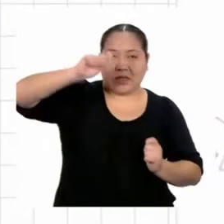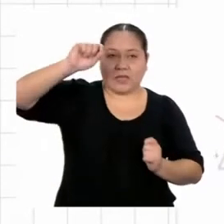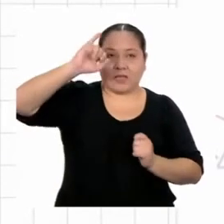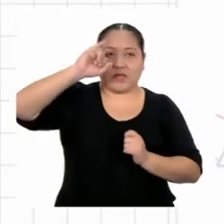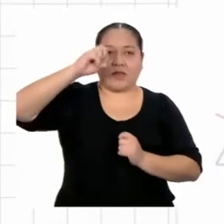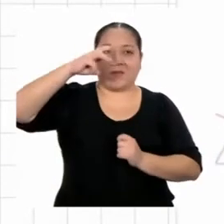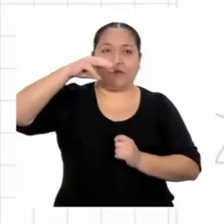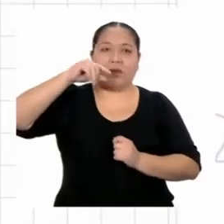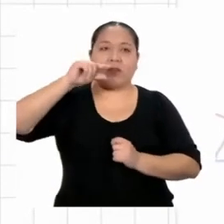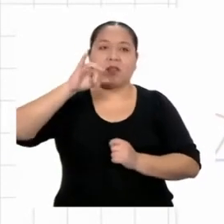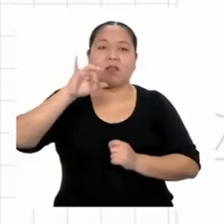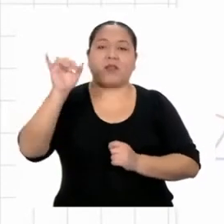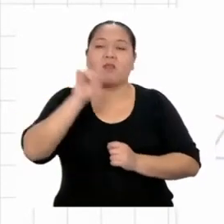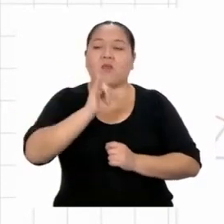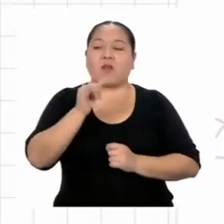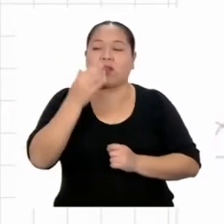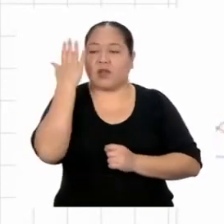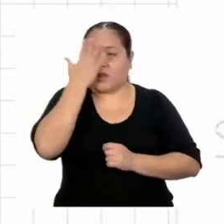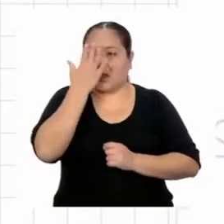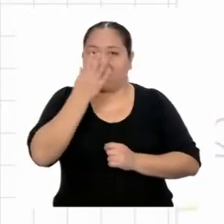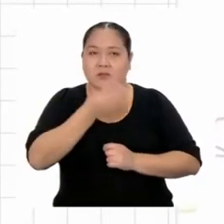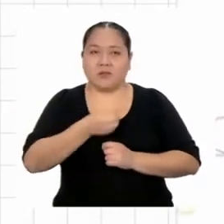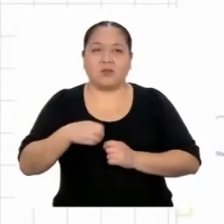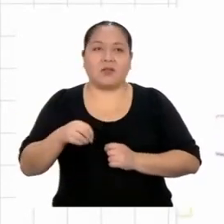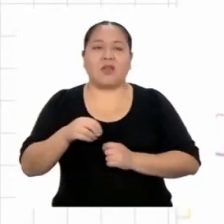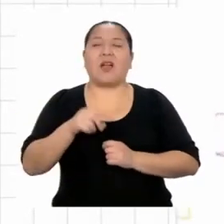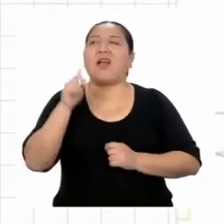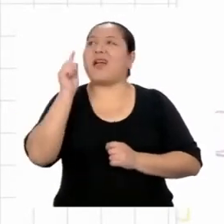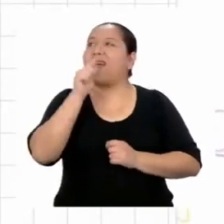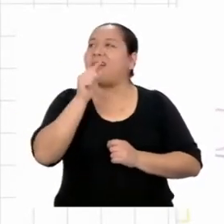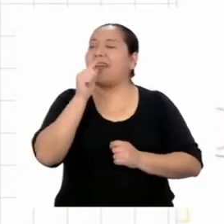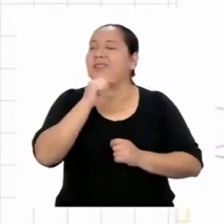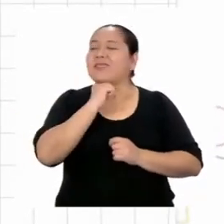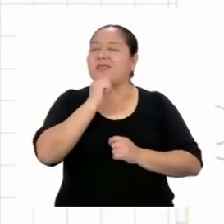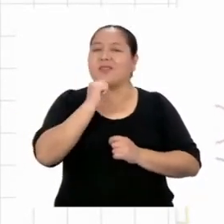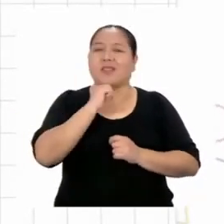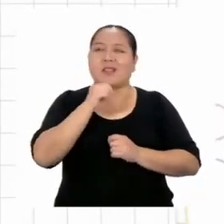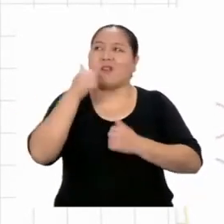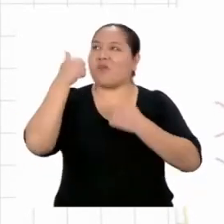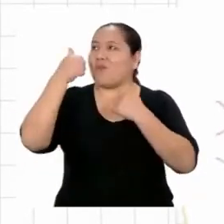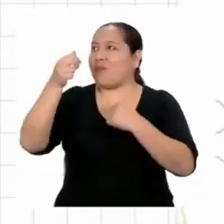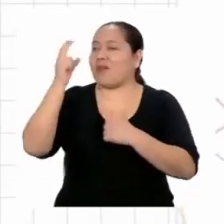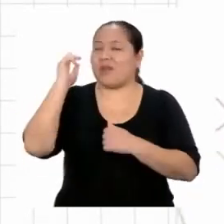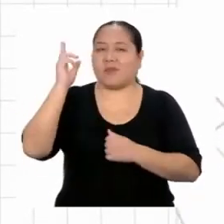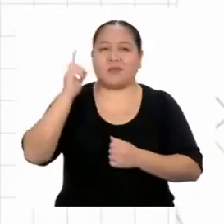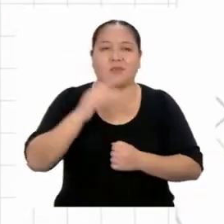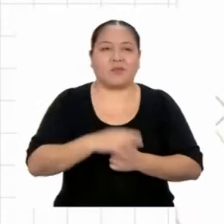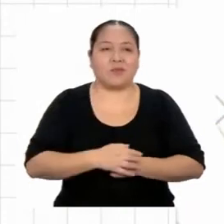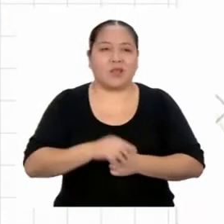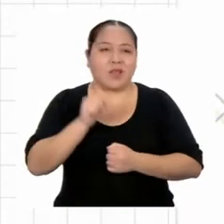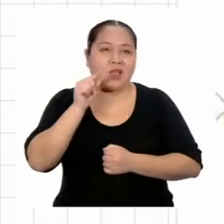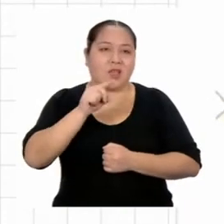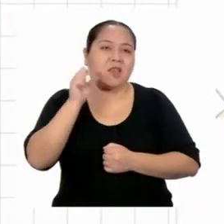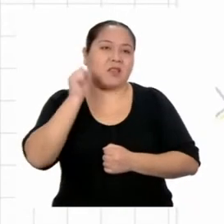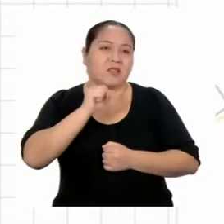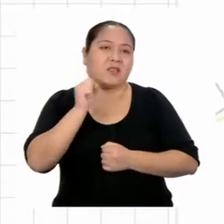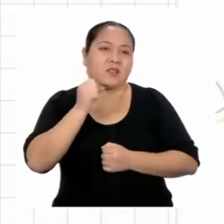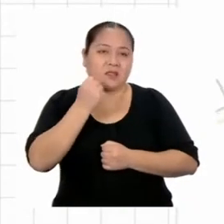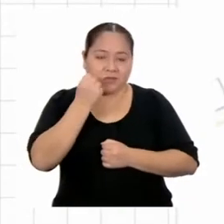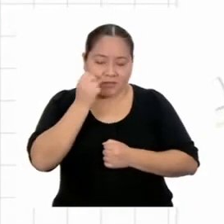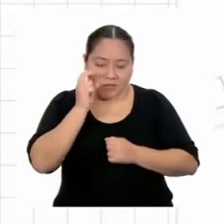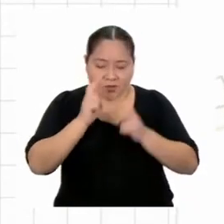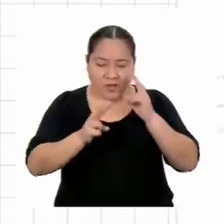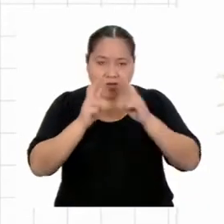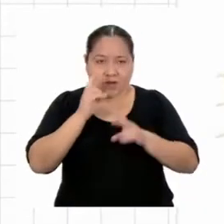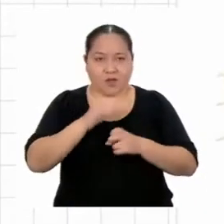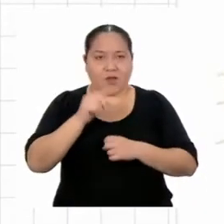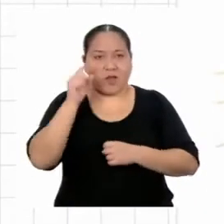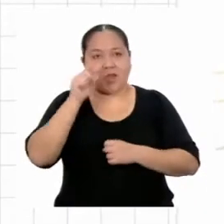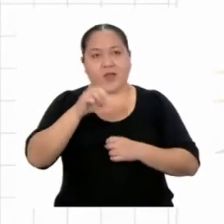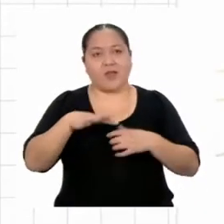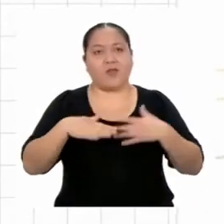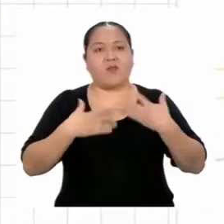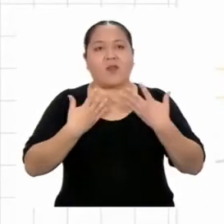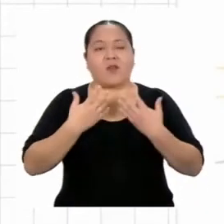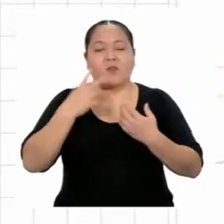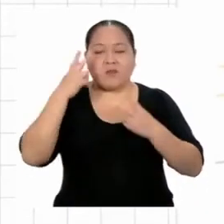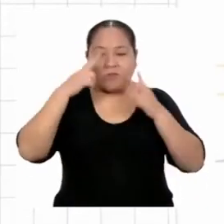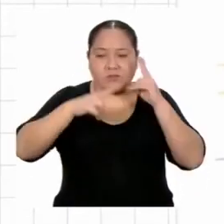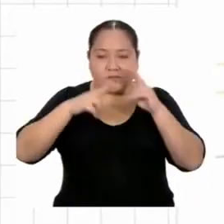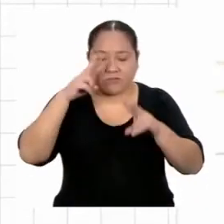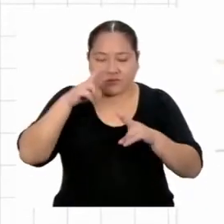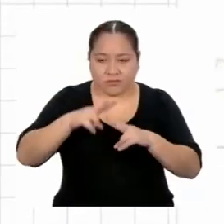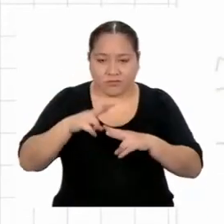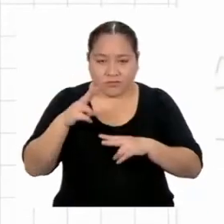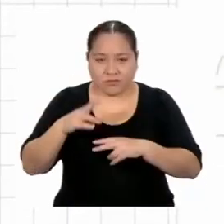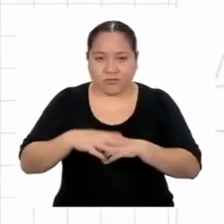como en el caso de las sombras. ¡Esa era! ¡Buena, profesor! Así pues sí. Aquí podemos utilizar